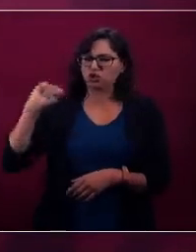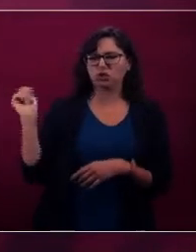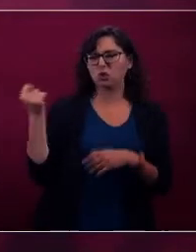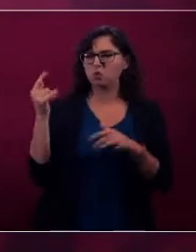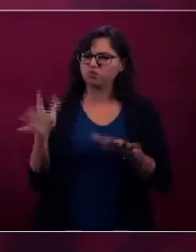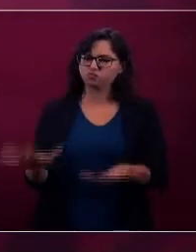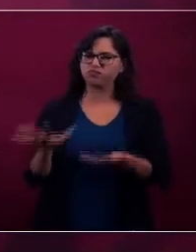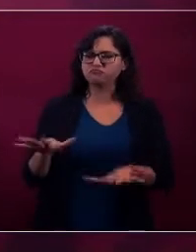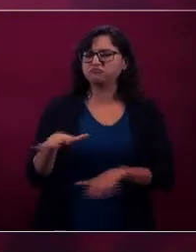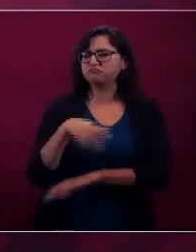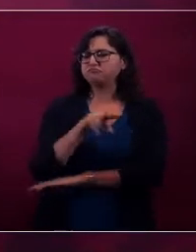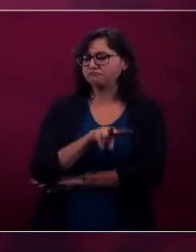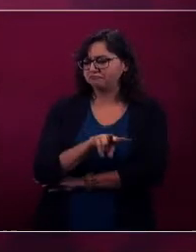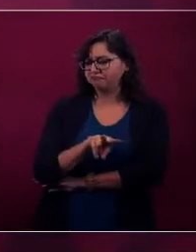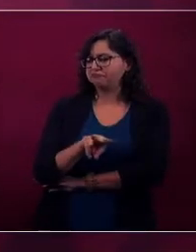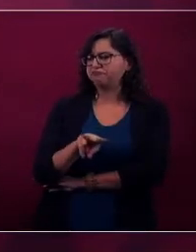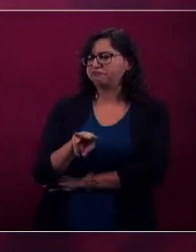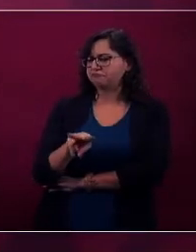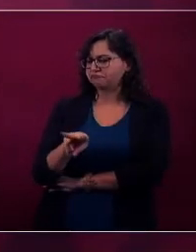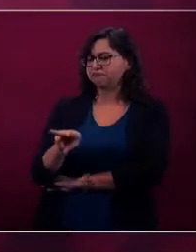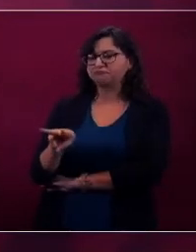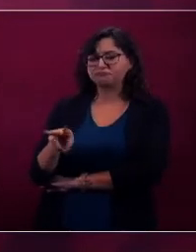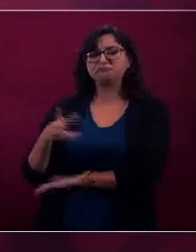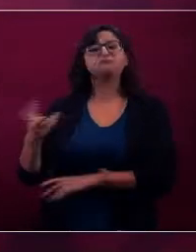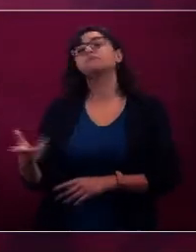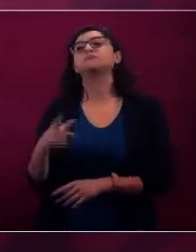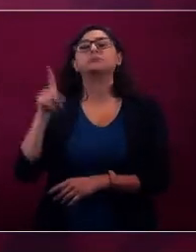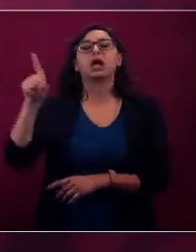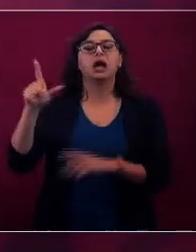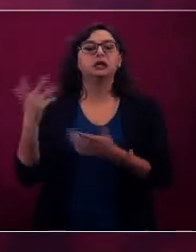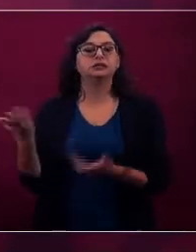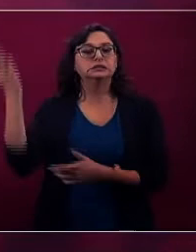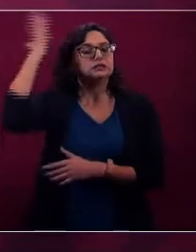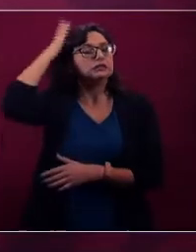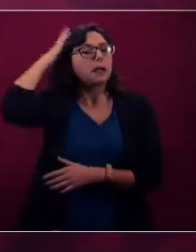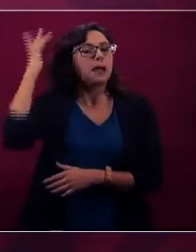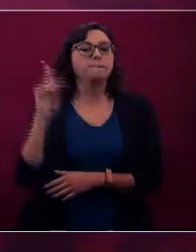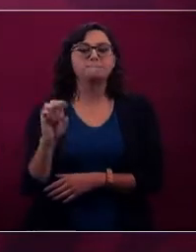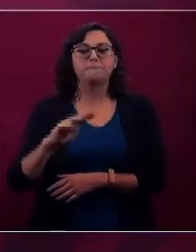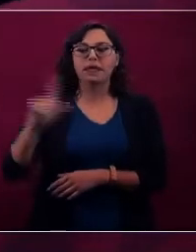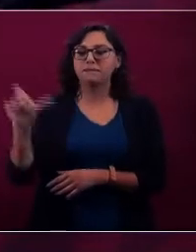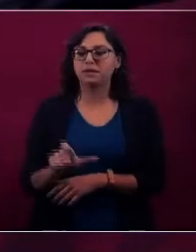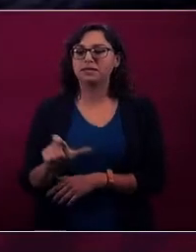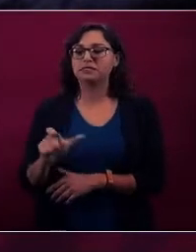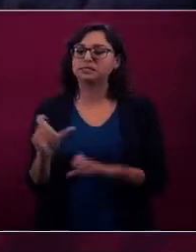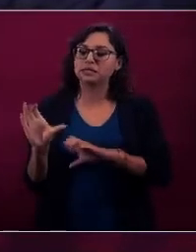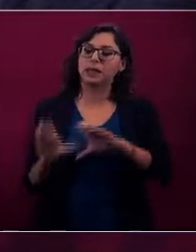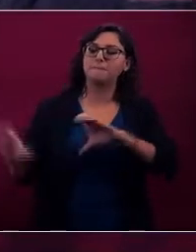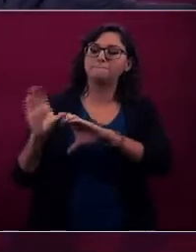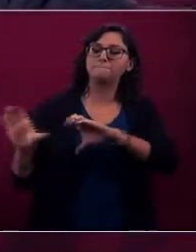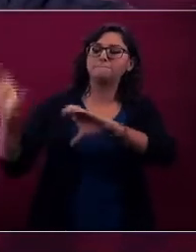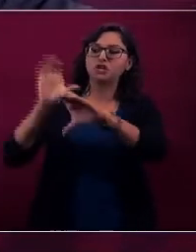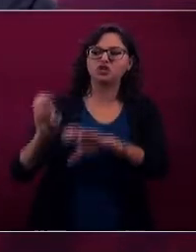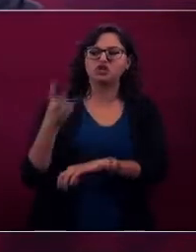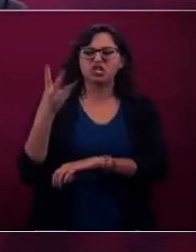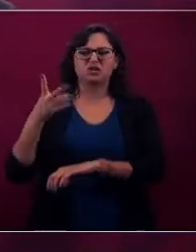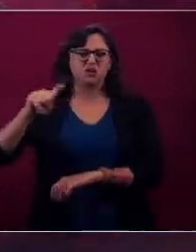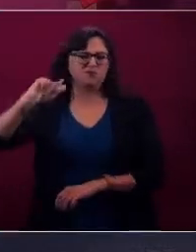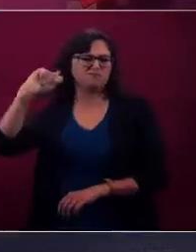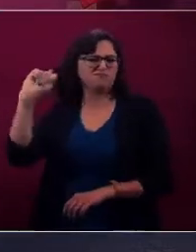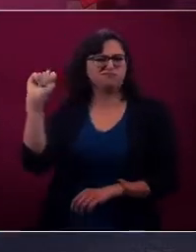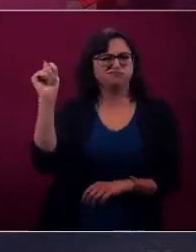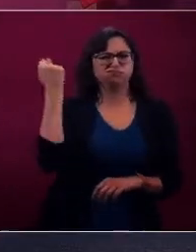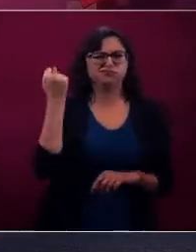Tenían un piso en la torre de Pemex, el piso 3 para eso, con toda la tecnología.